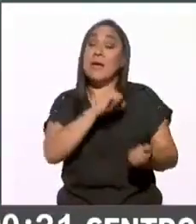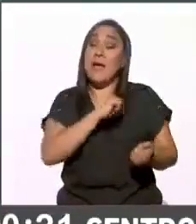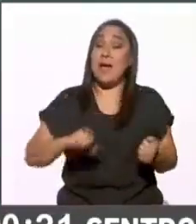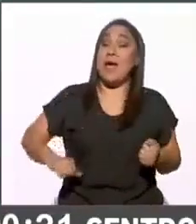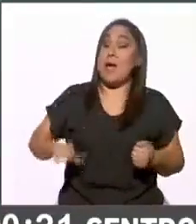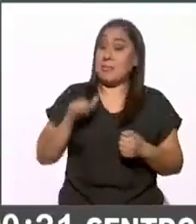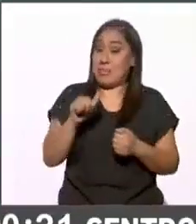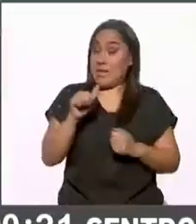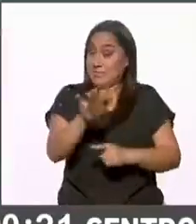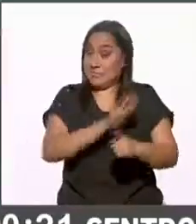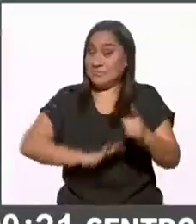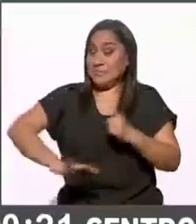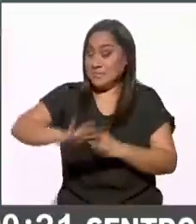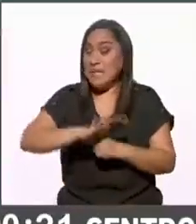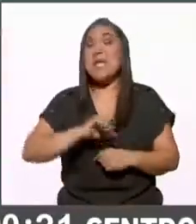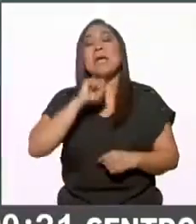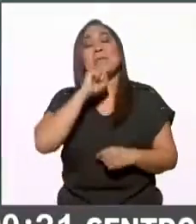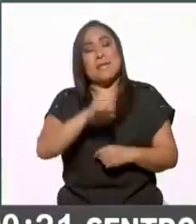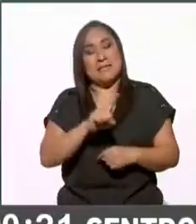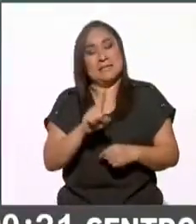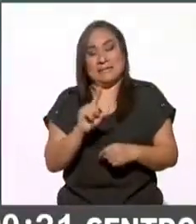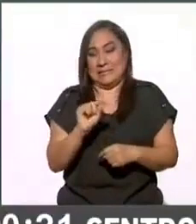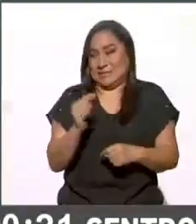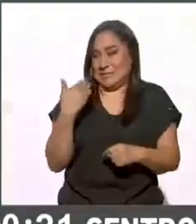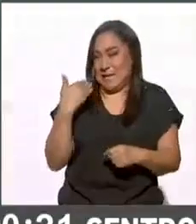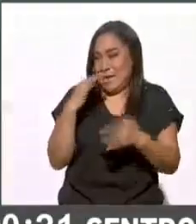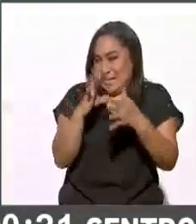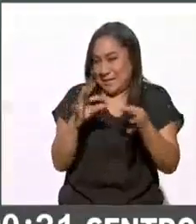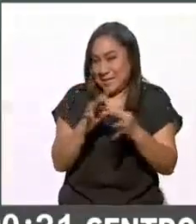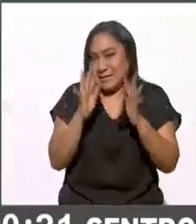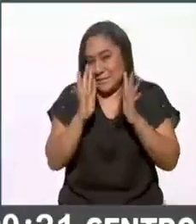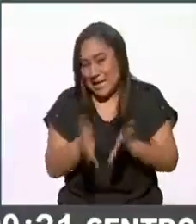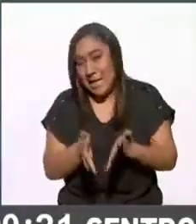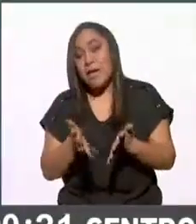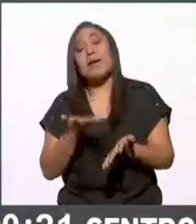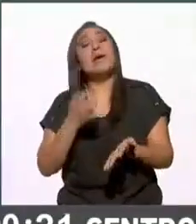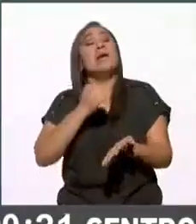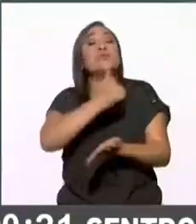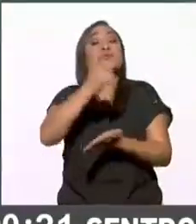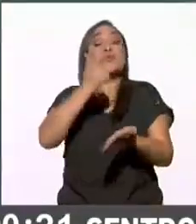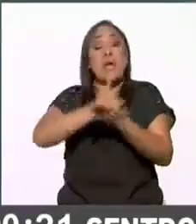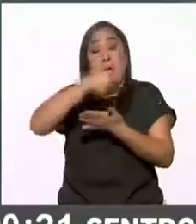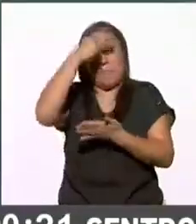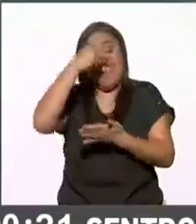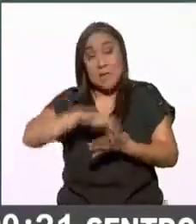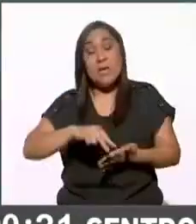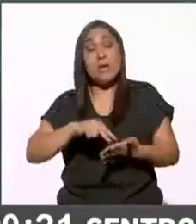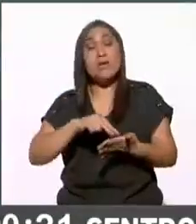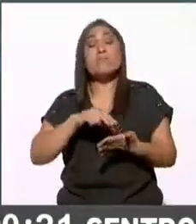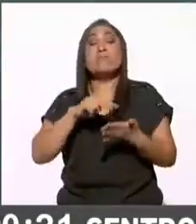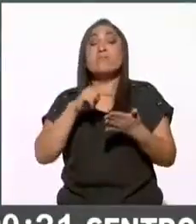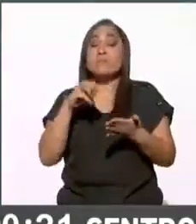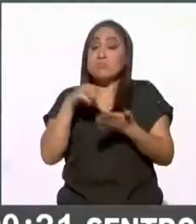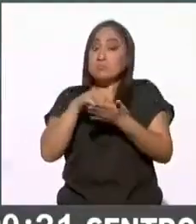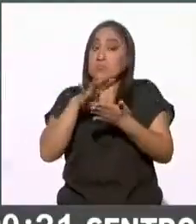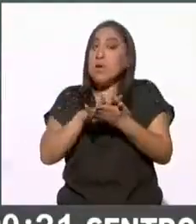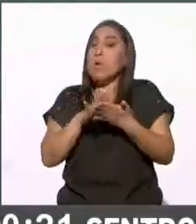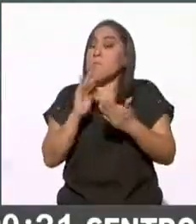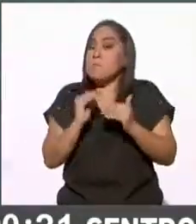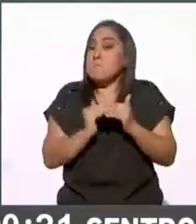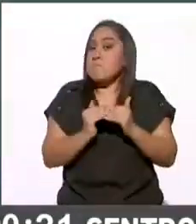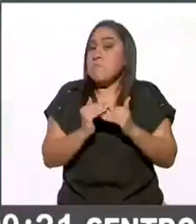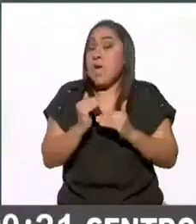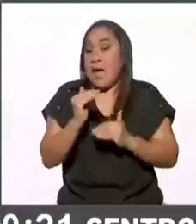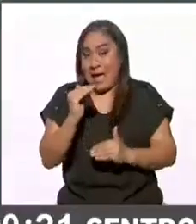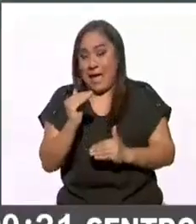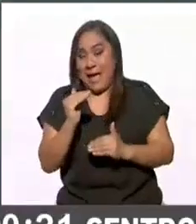demarcación donde también ya lo mencionábamos hace unos momentos pero la Ciudad de México registró todavía un incremento mayor que